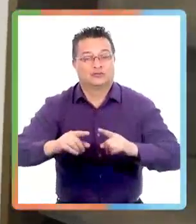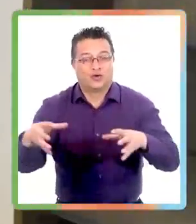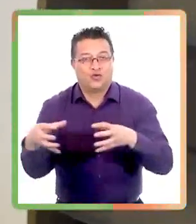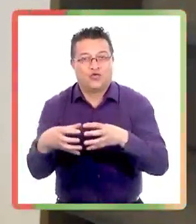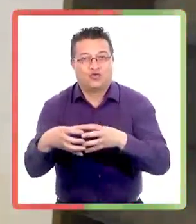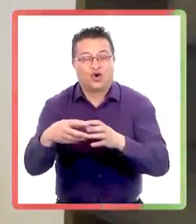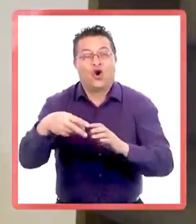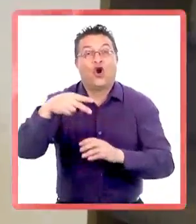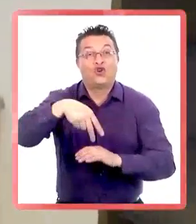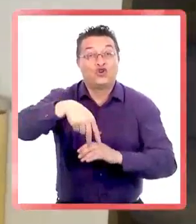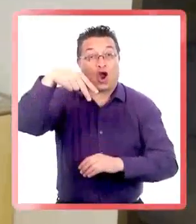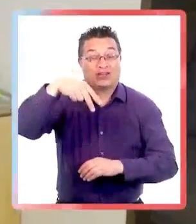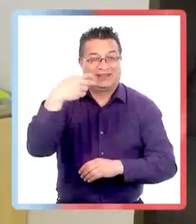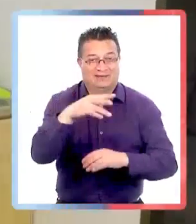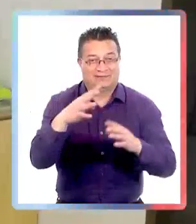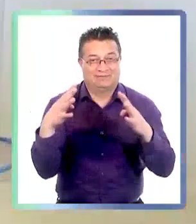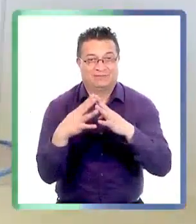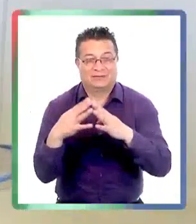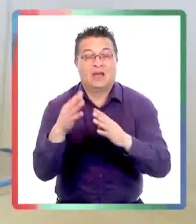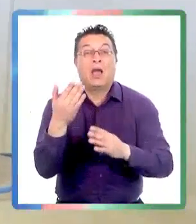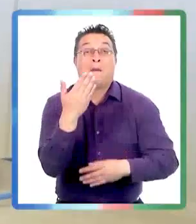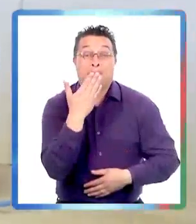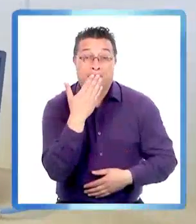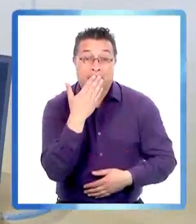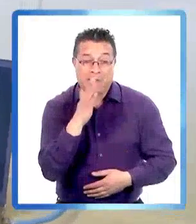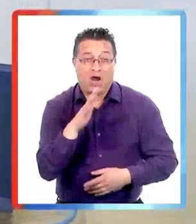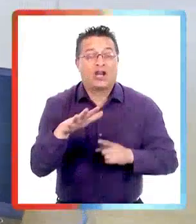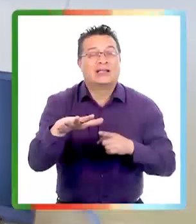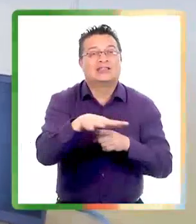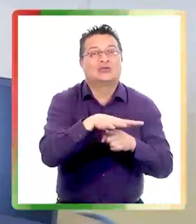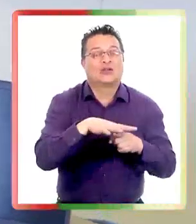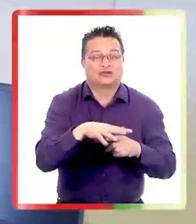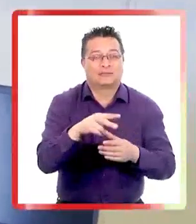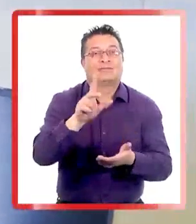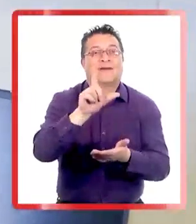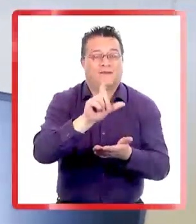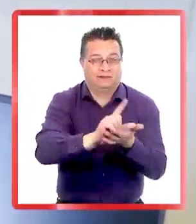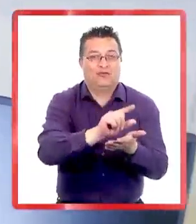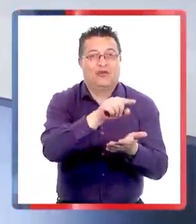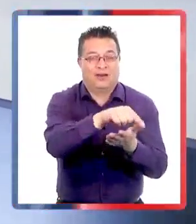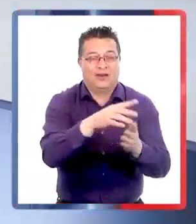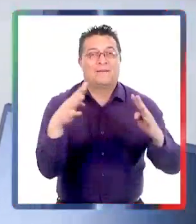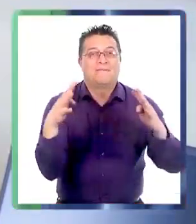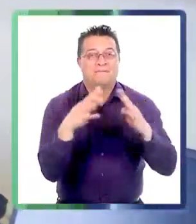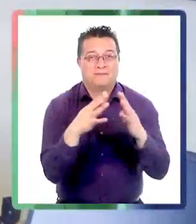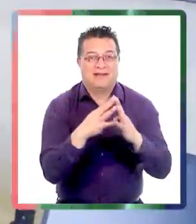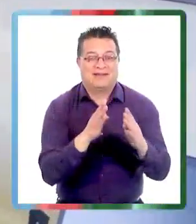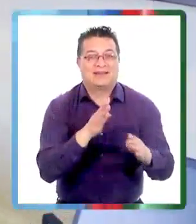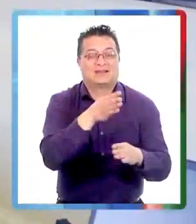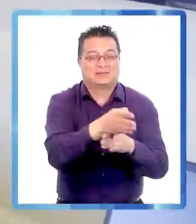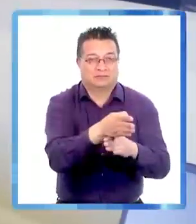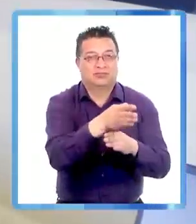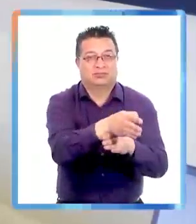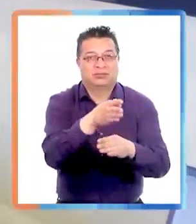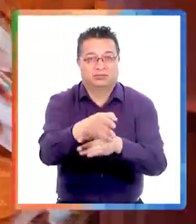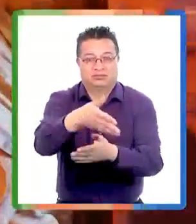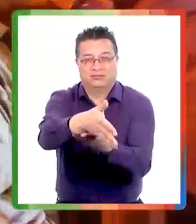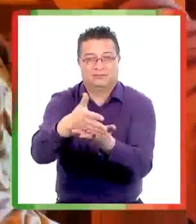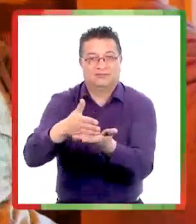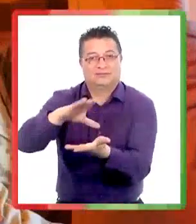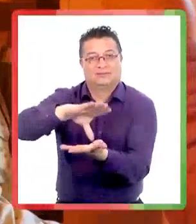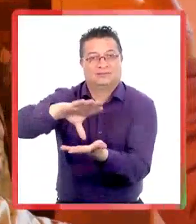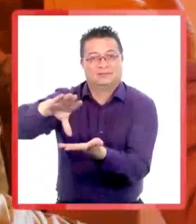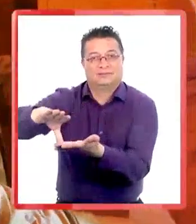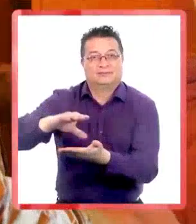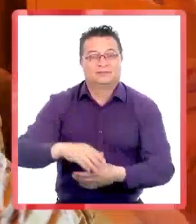y el Comando Conjunto Norte, cuyo objetivo es mejorar las condiciones de habitabilidad de los efectivos militares